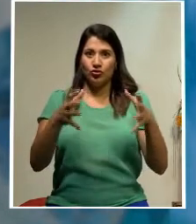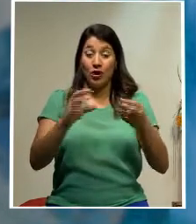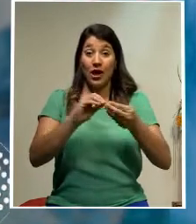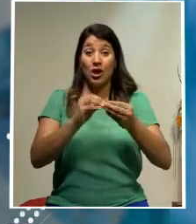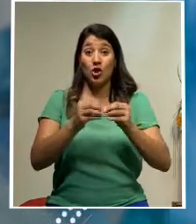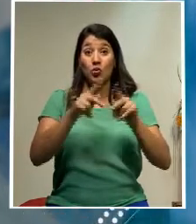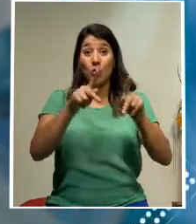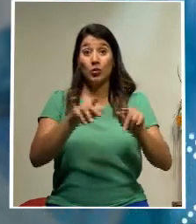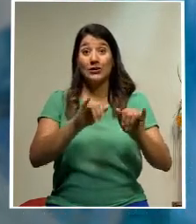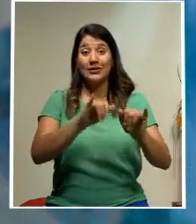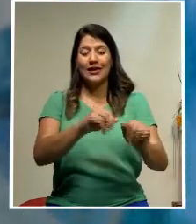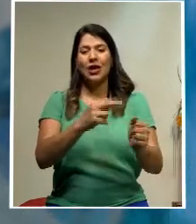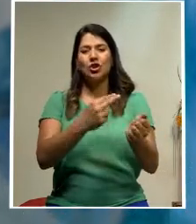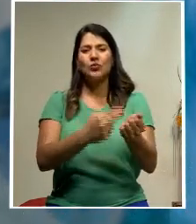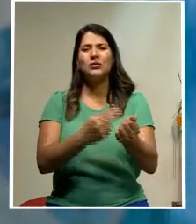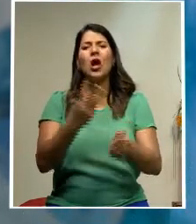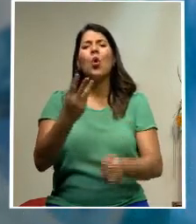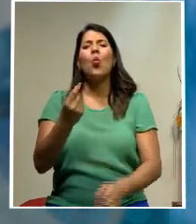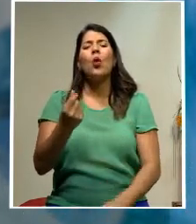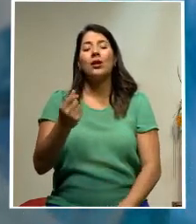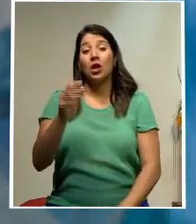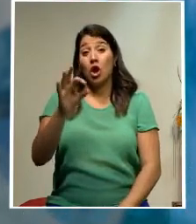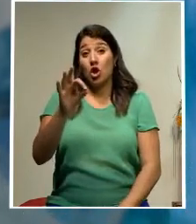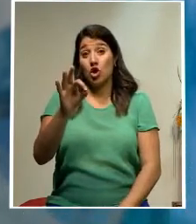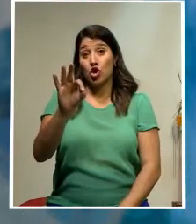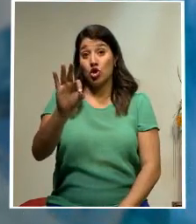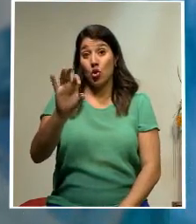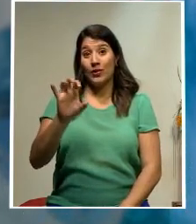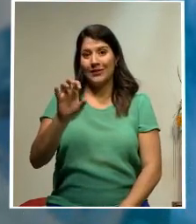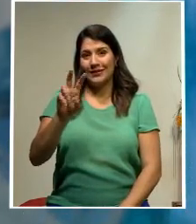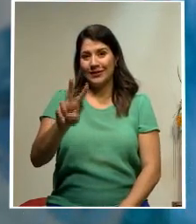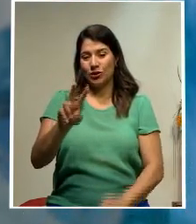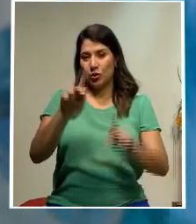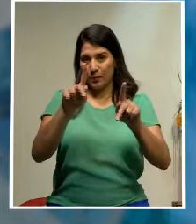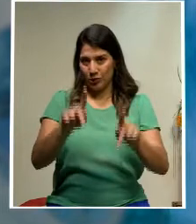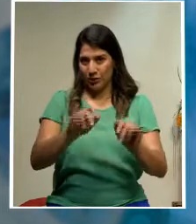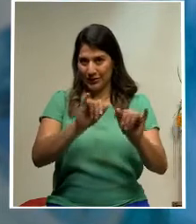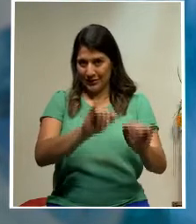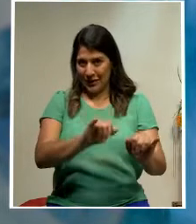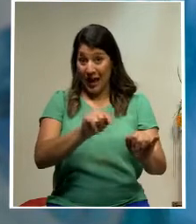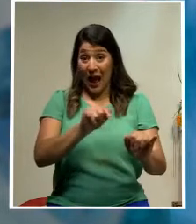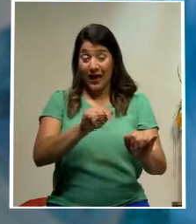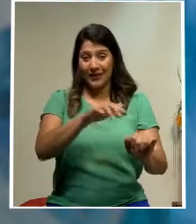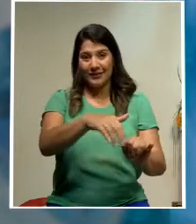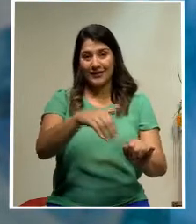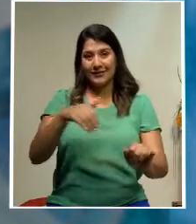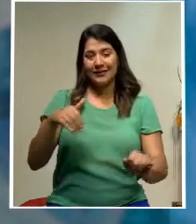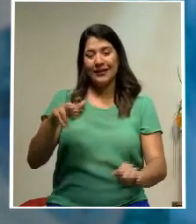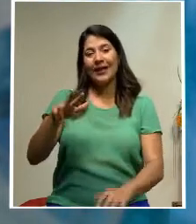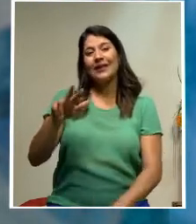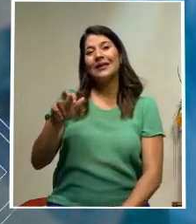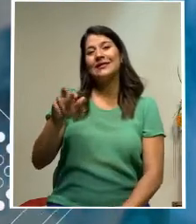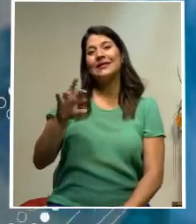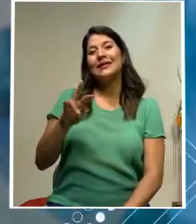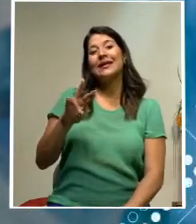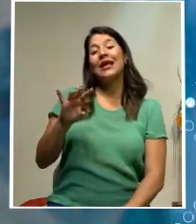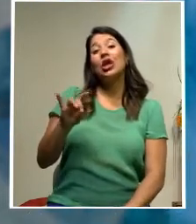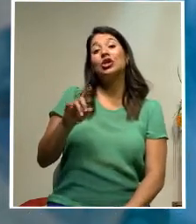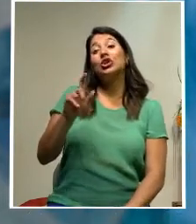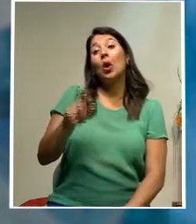hospitalizaciones. Hay 902 personas internadas, de las cuales 378